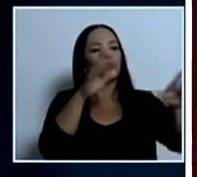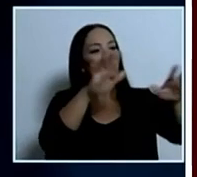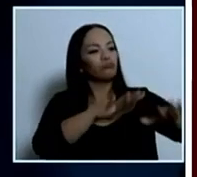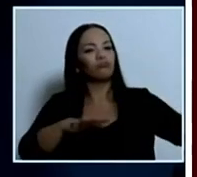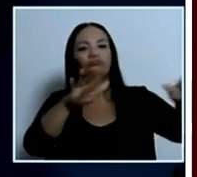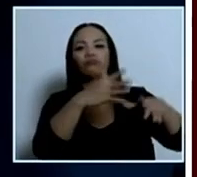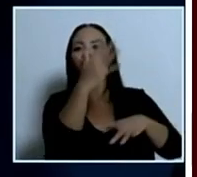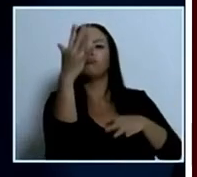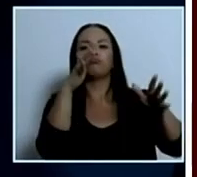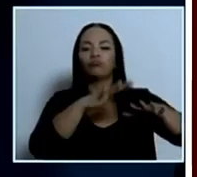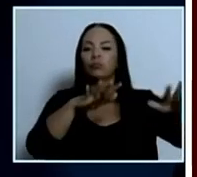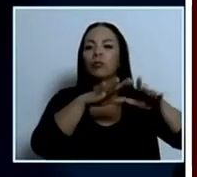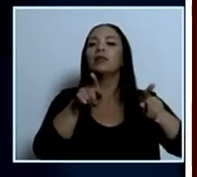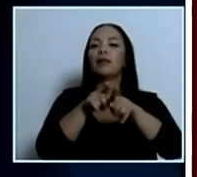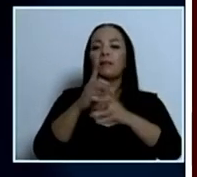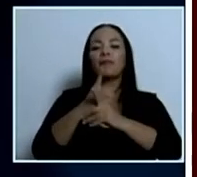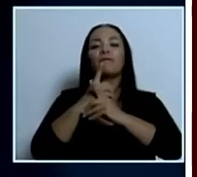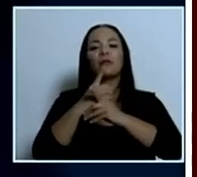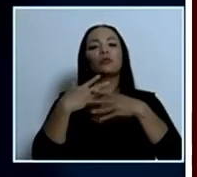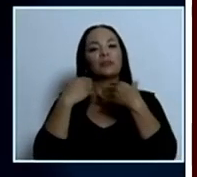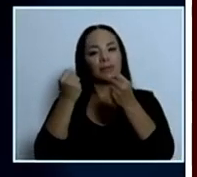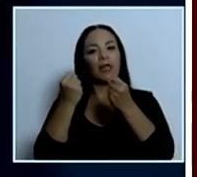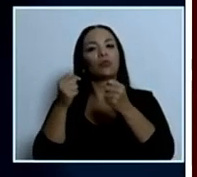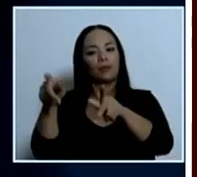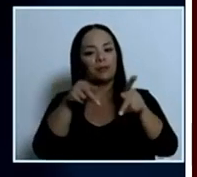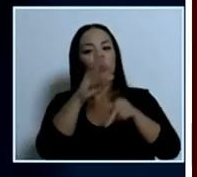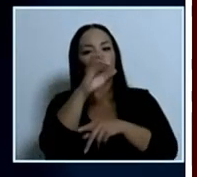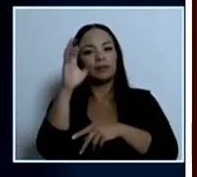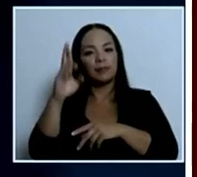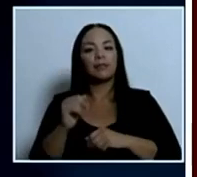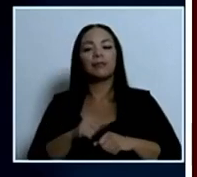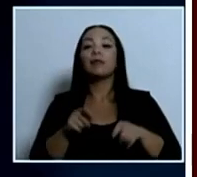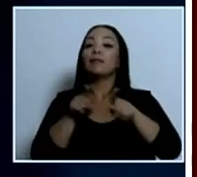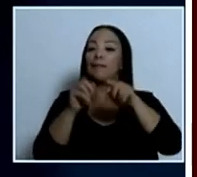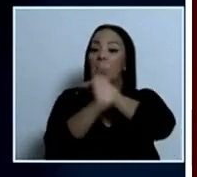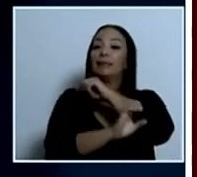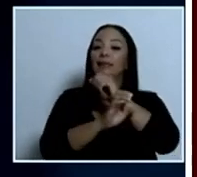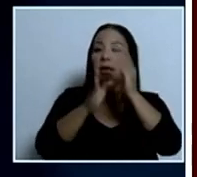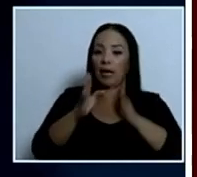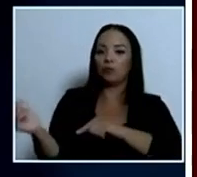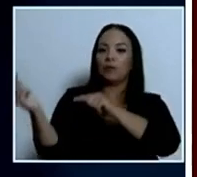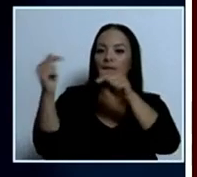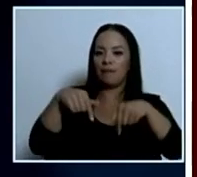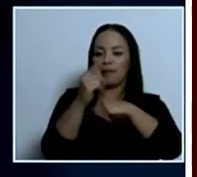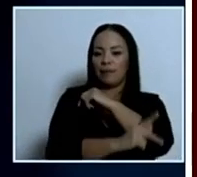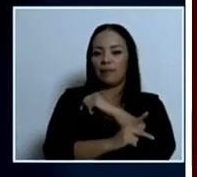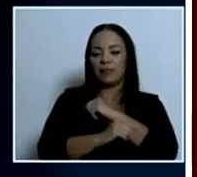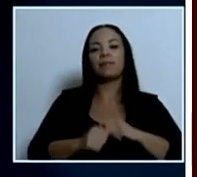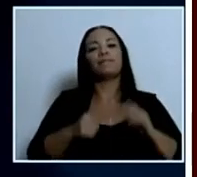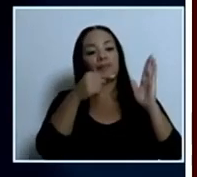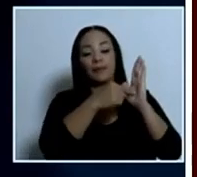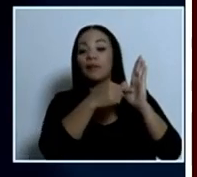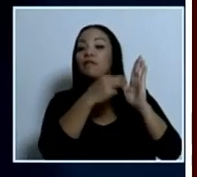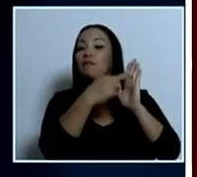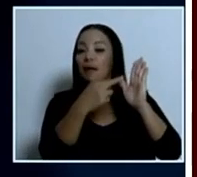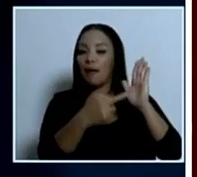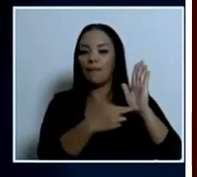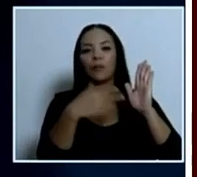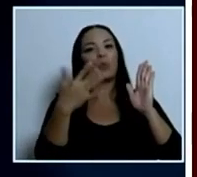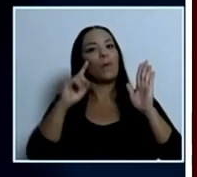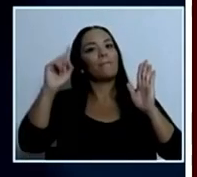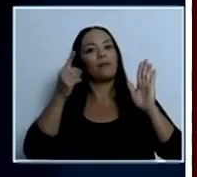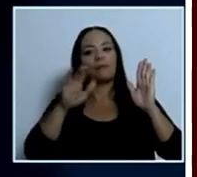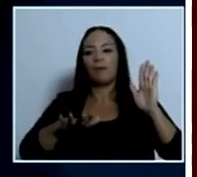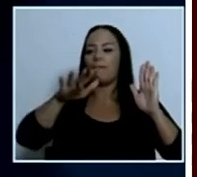pública de los costarricenses y de las personas que nos visitan. Este reglamento, en realidad, es el primer gran paso que estamos dando en el